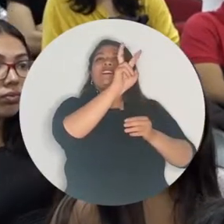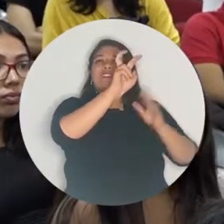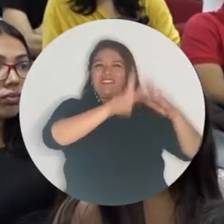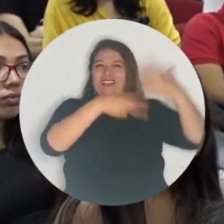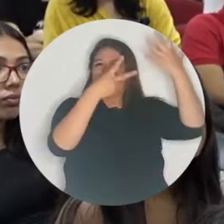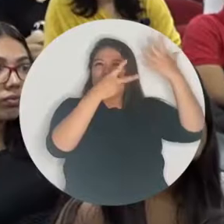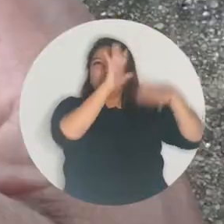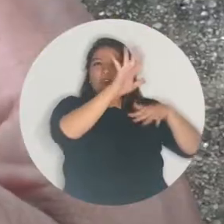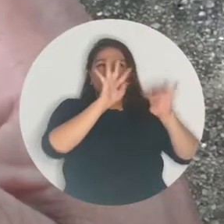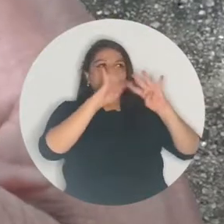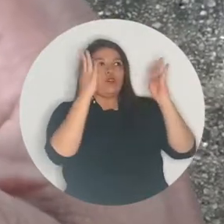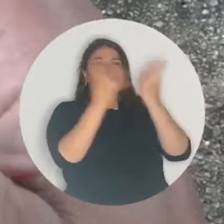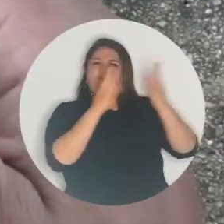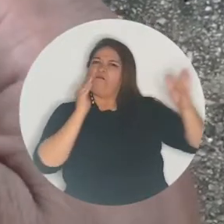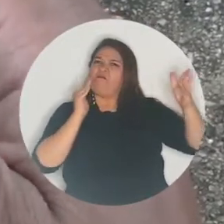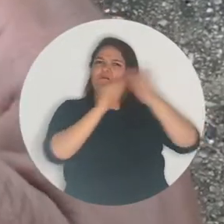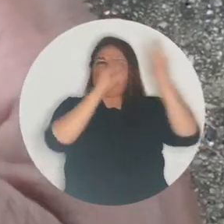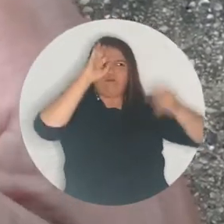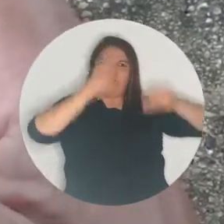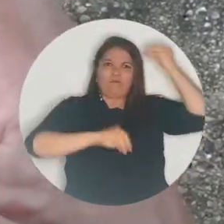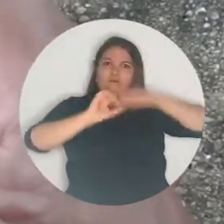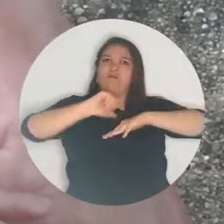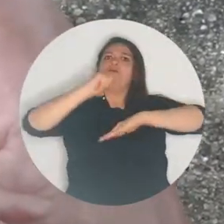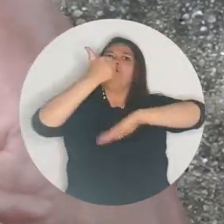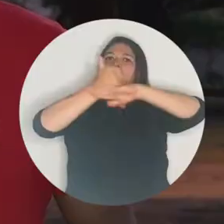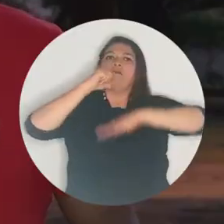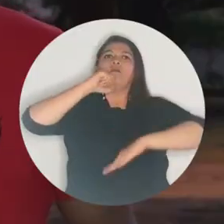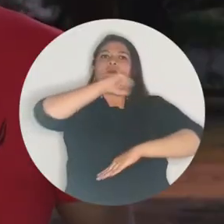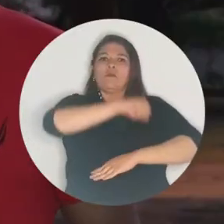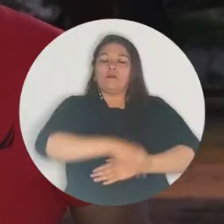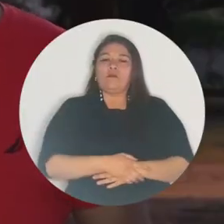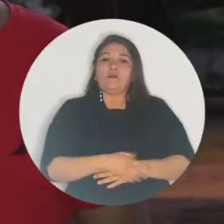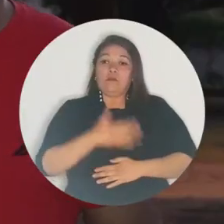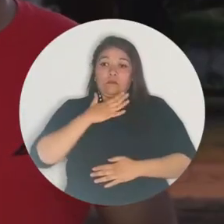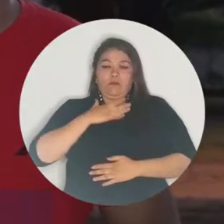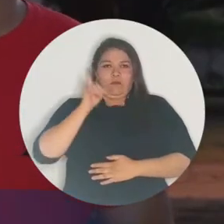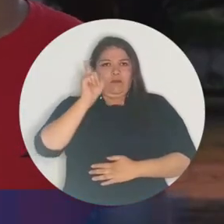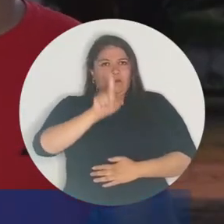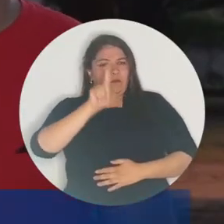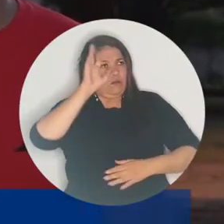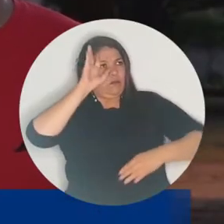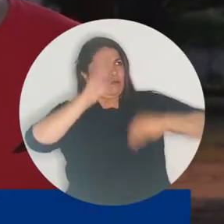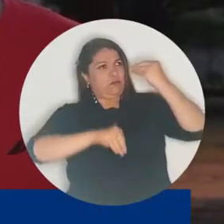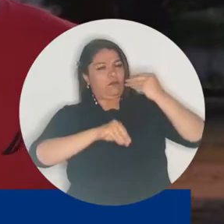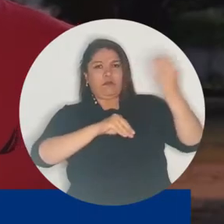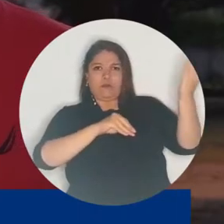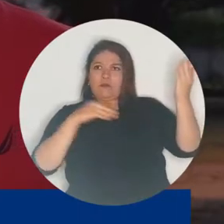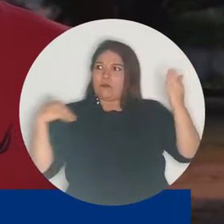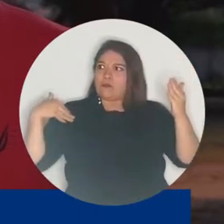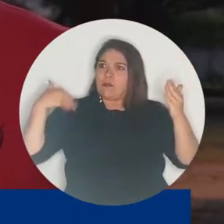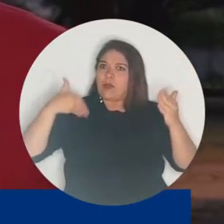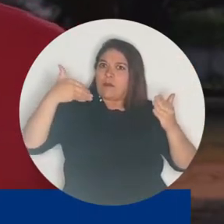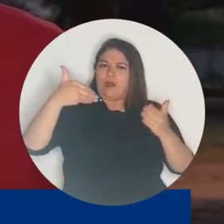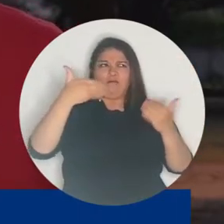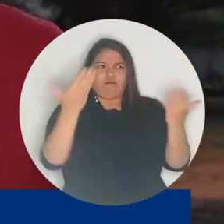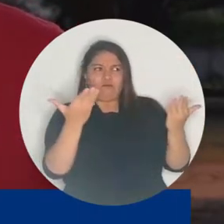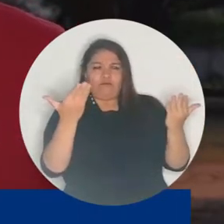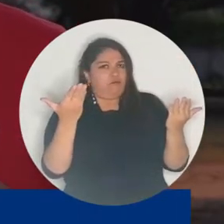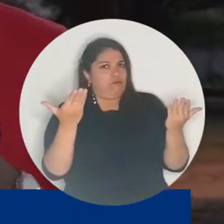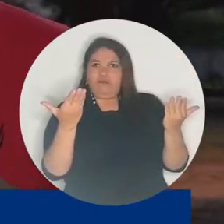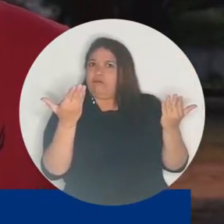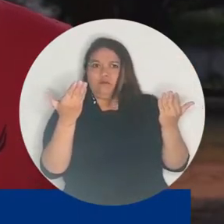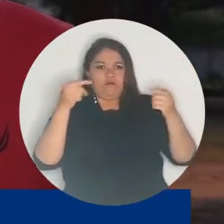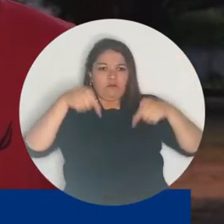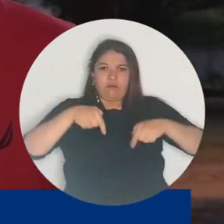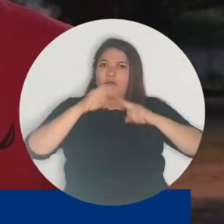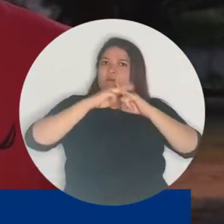en contra de la elección del doctor Vera. Vengo a presentarme inconformidad con los acontecimientos que han estado pasando últimamente